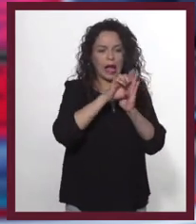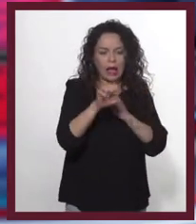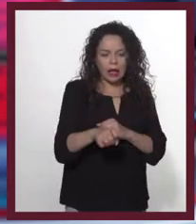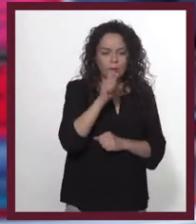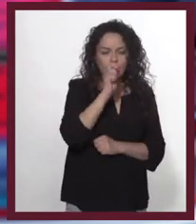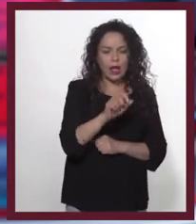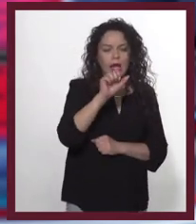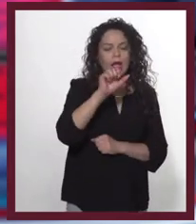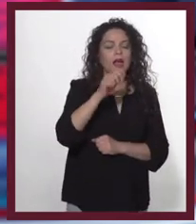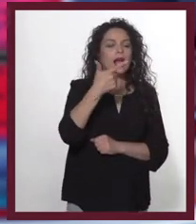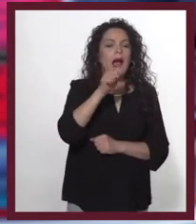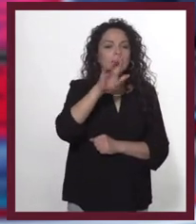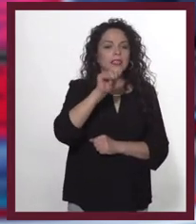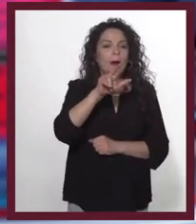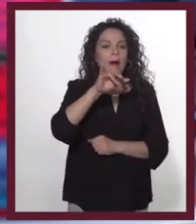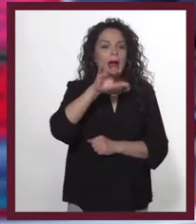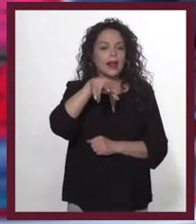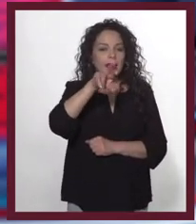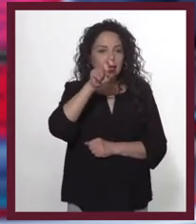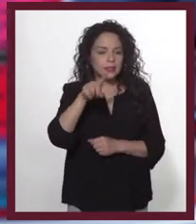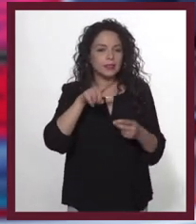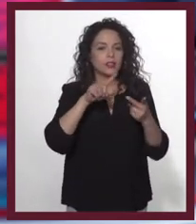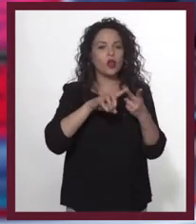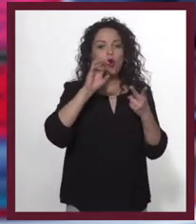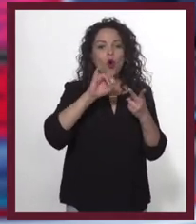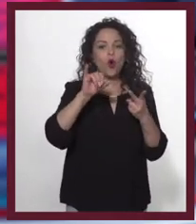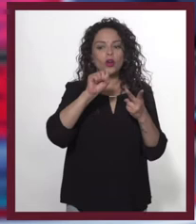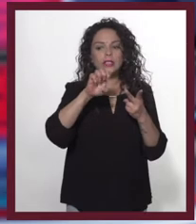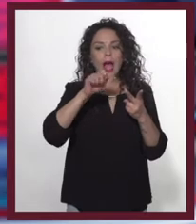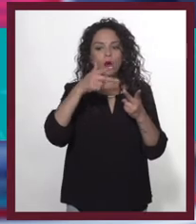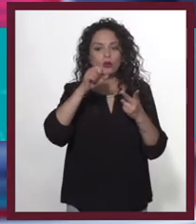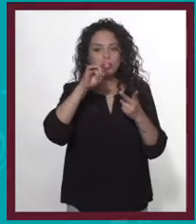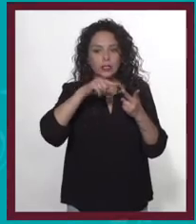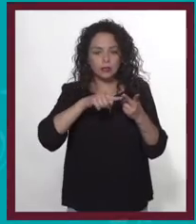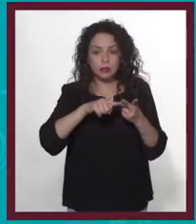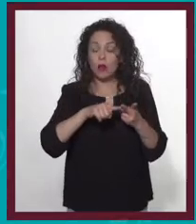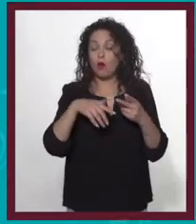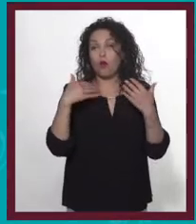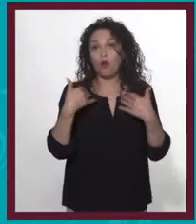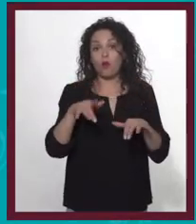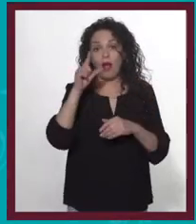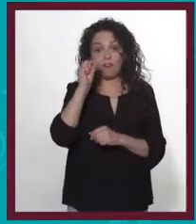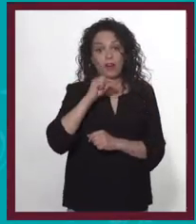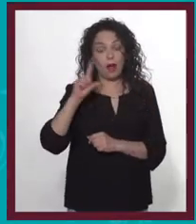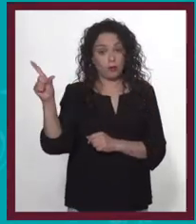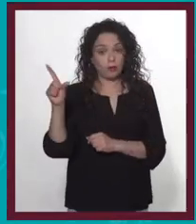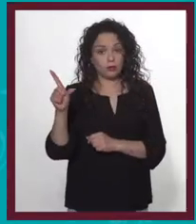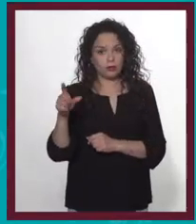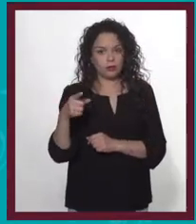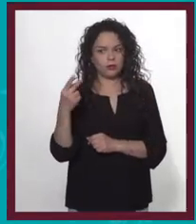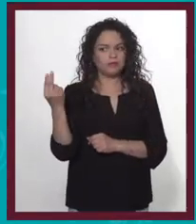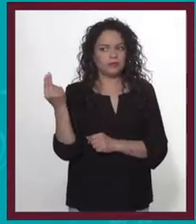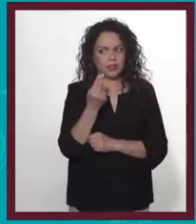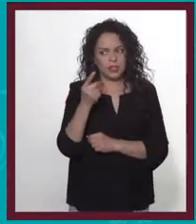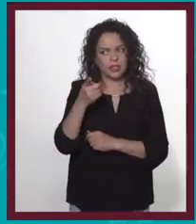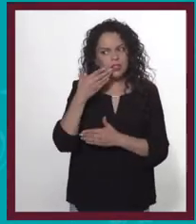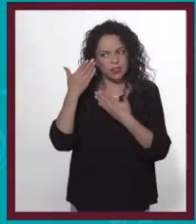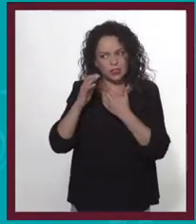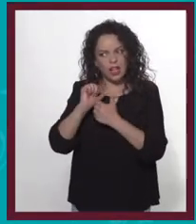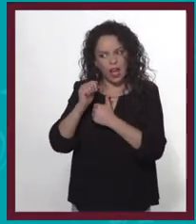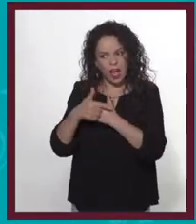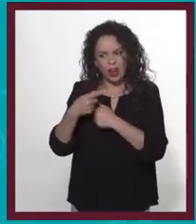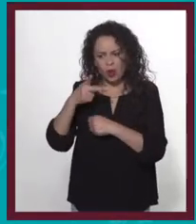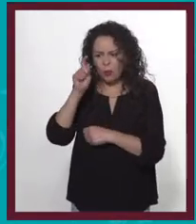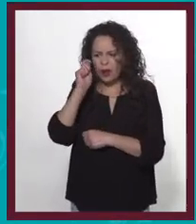García Márquez o José Agustín fueron en algún momento redactores publicitarios? Se debe necesitar un